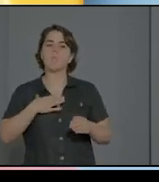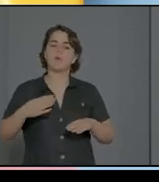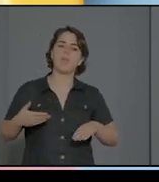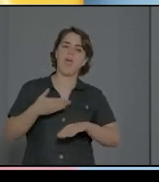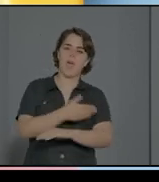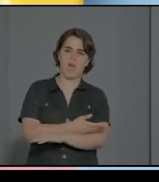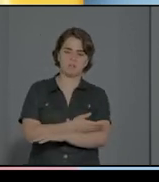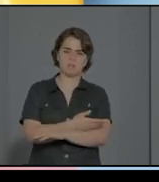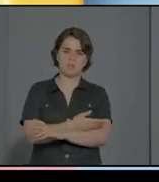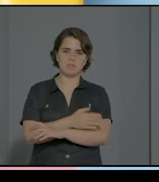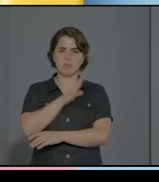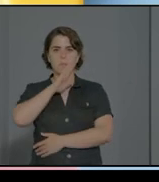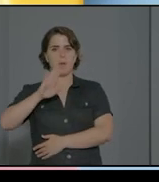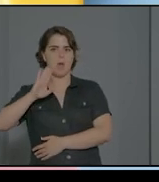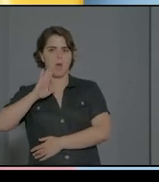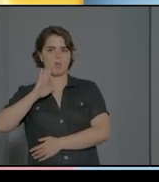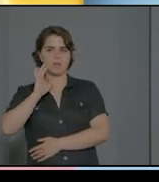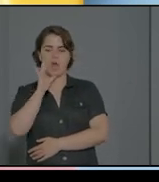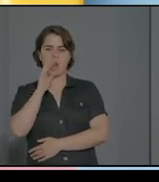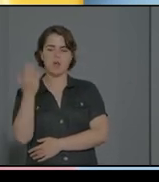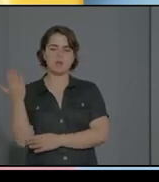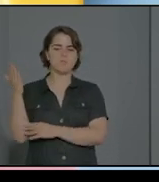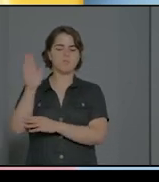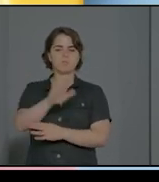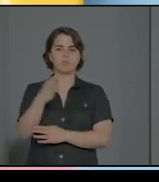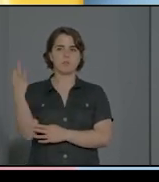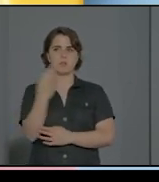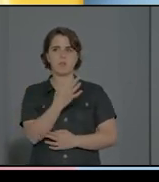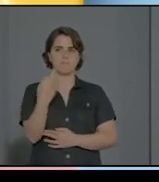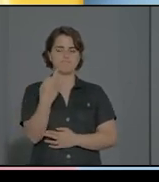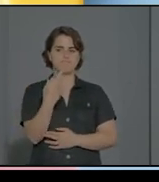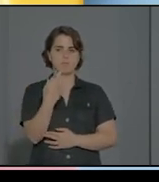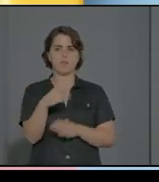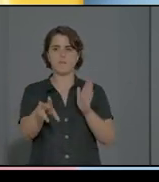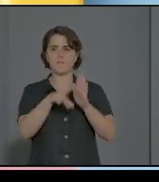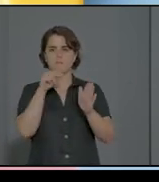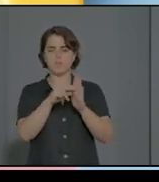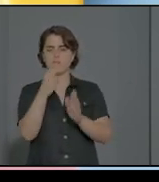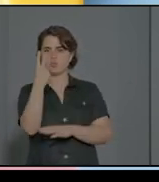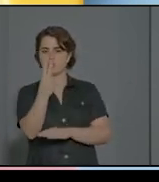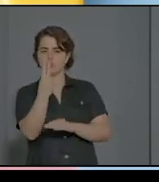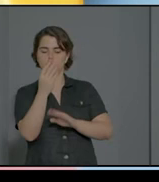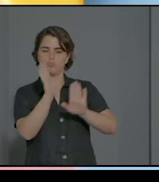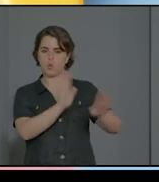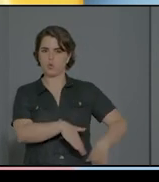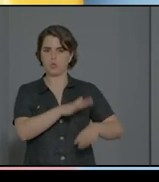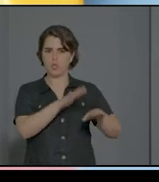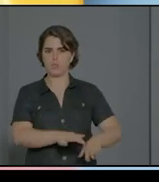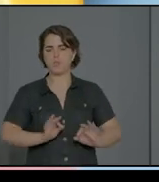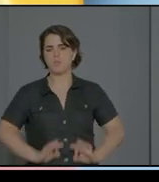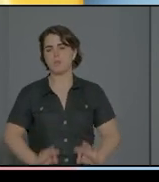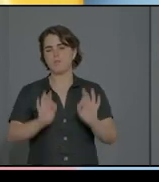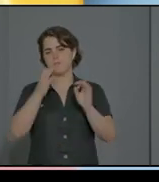voy a enseñar esos dos vídeos, últimos dos vídeos del niño con la madre. Aquí